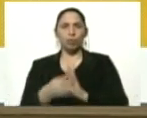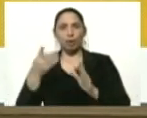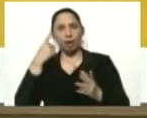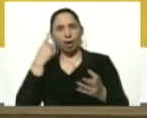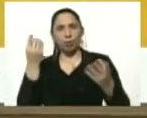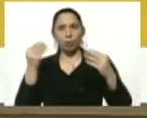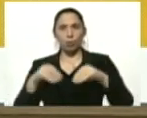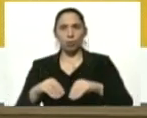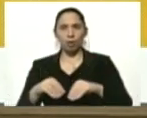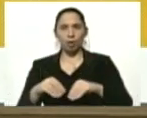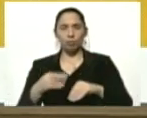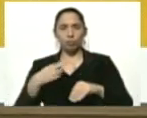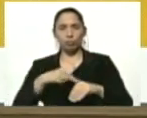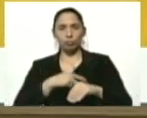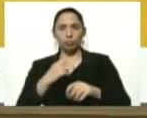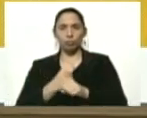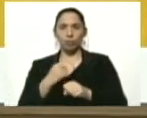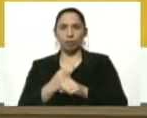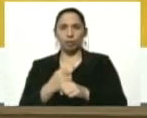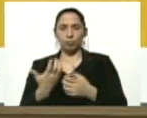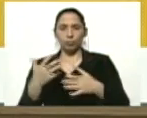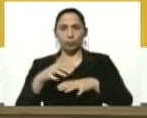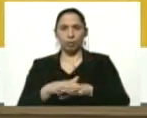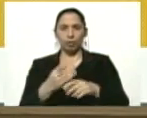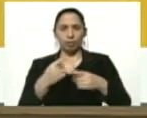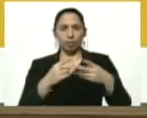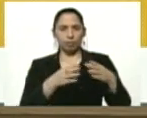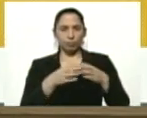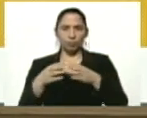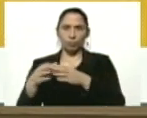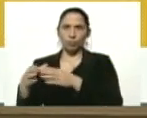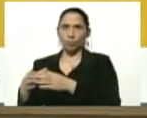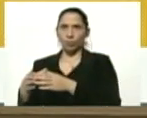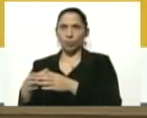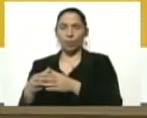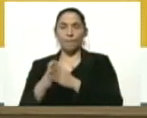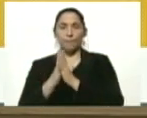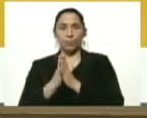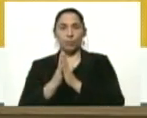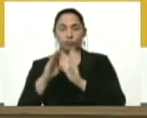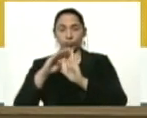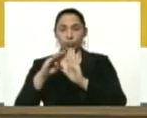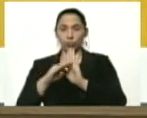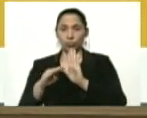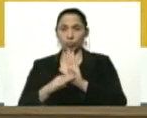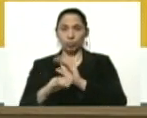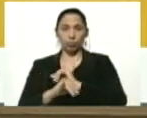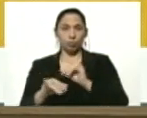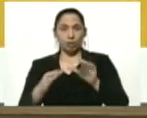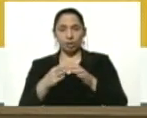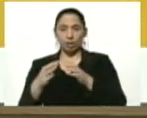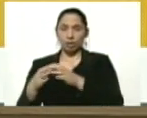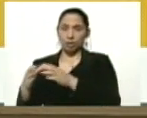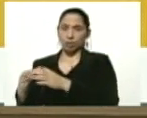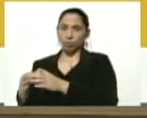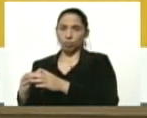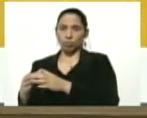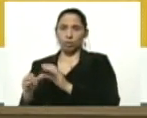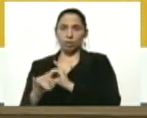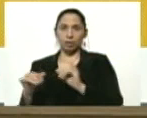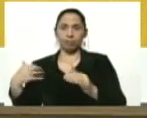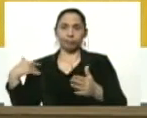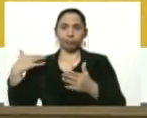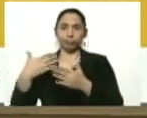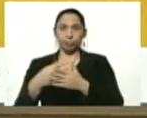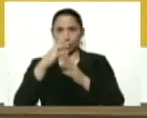que estuvimos trabajando con estos distintos sectores y protocolos que ya los sectores excepcionados han venido